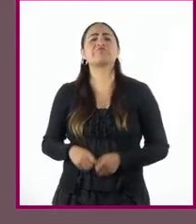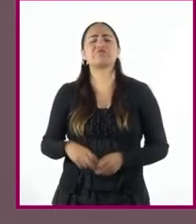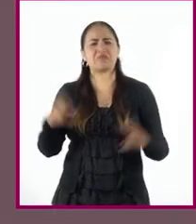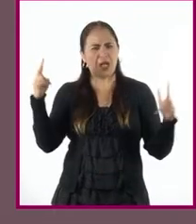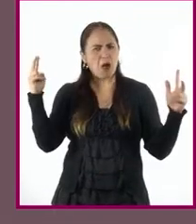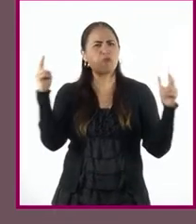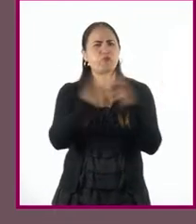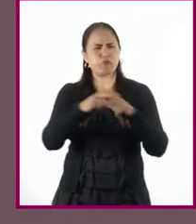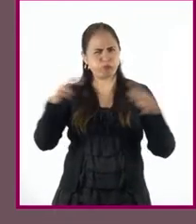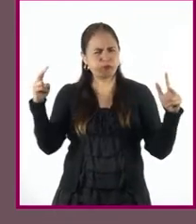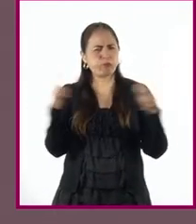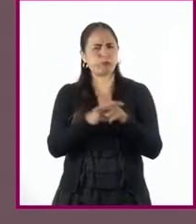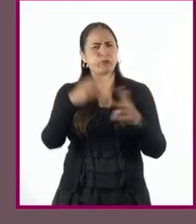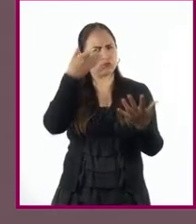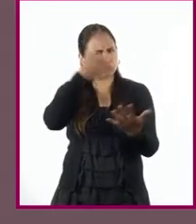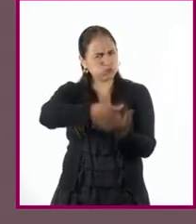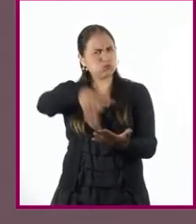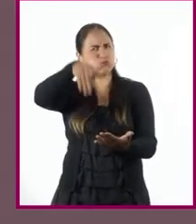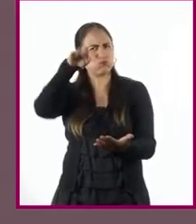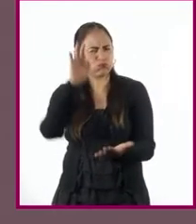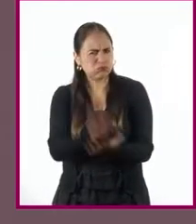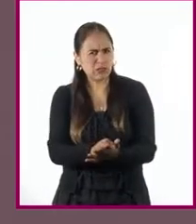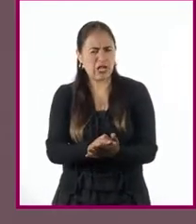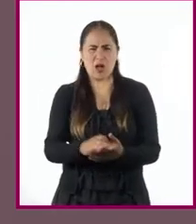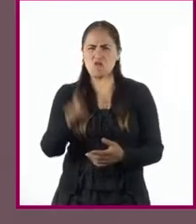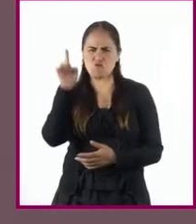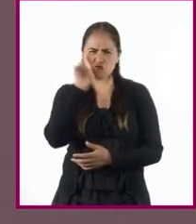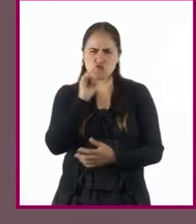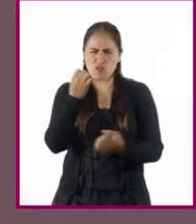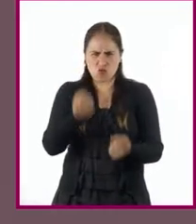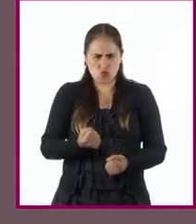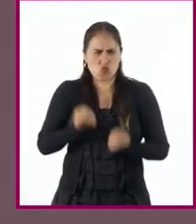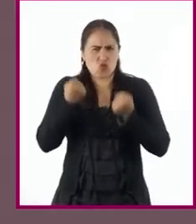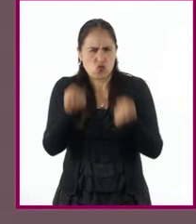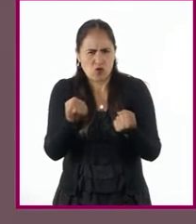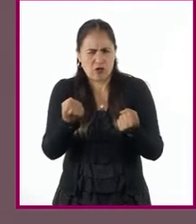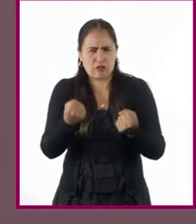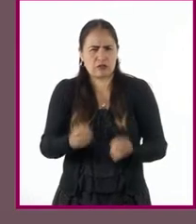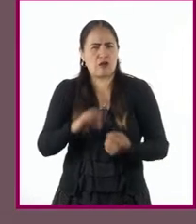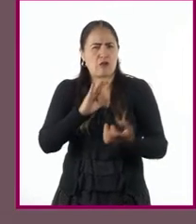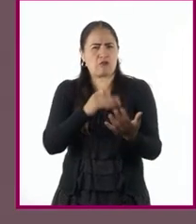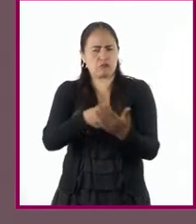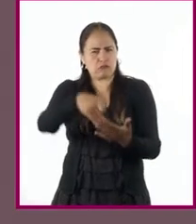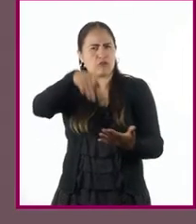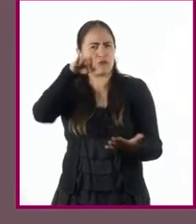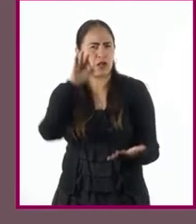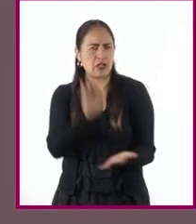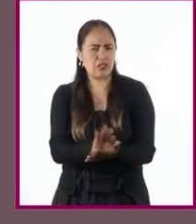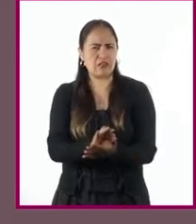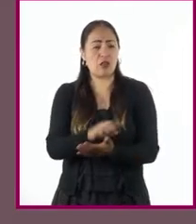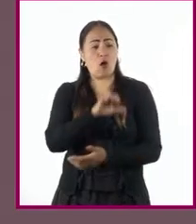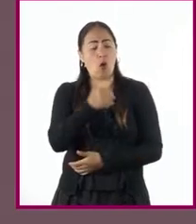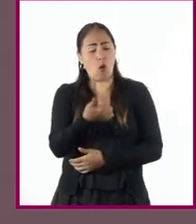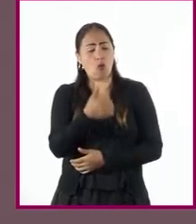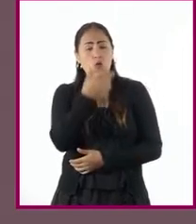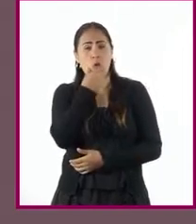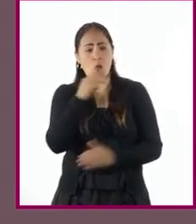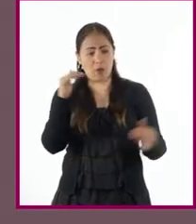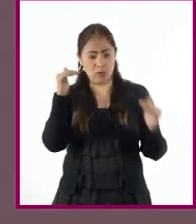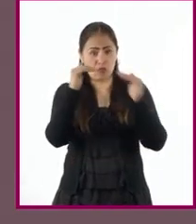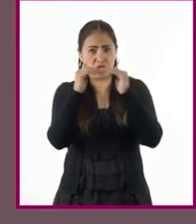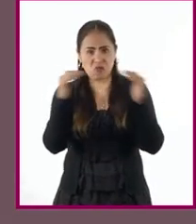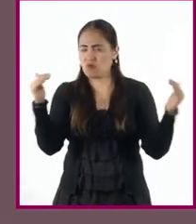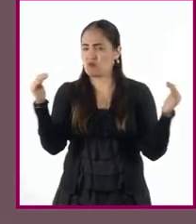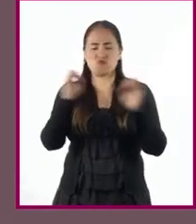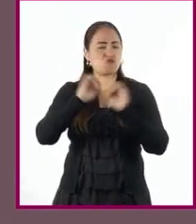peleando valerosamente con tanta furia y ánimo que excedía el esfuerzo de cualquier varón, por